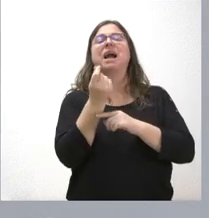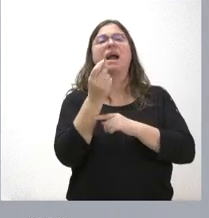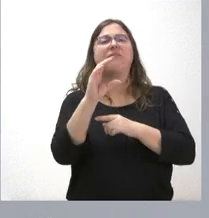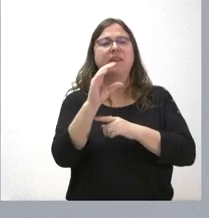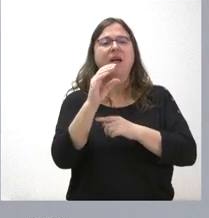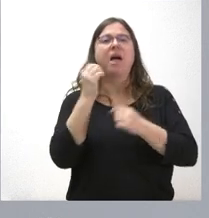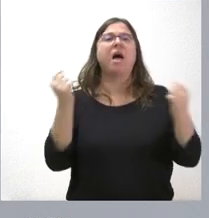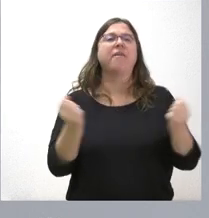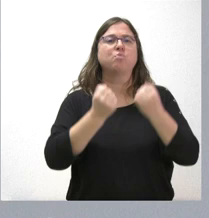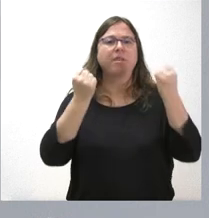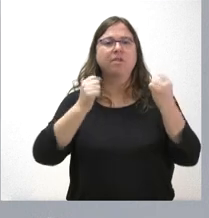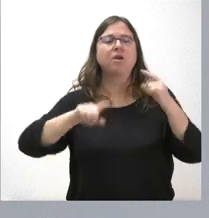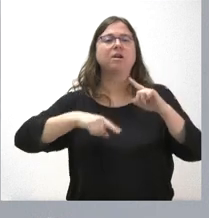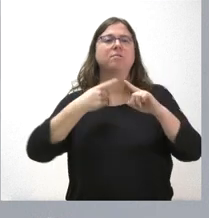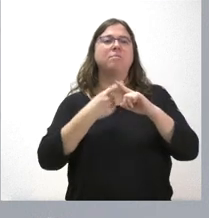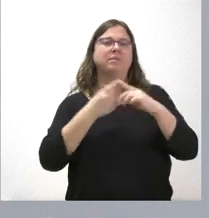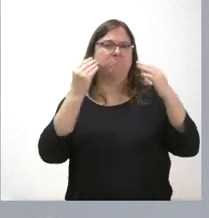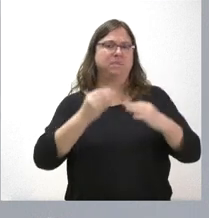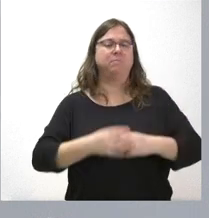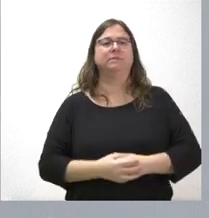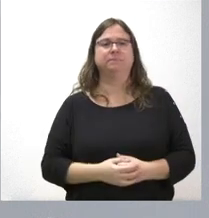cantidades de actuaciones y de periodificación de las mismas